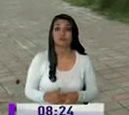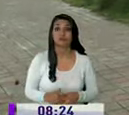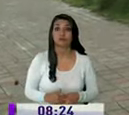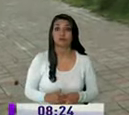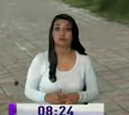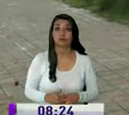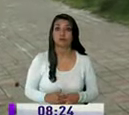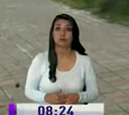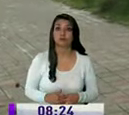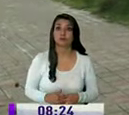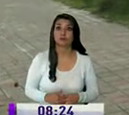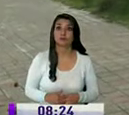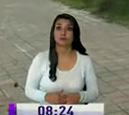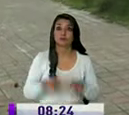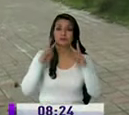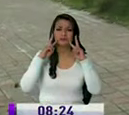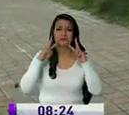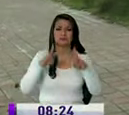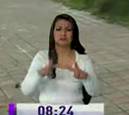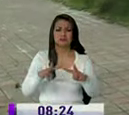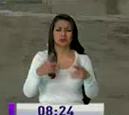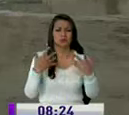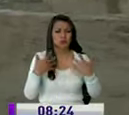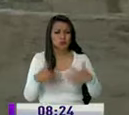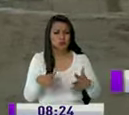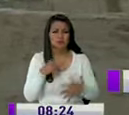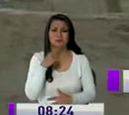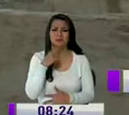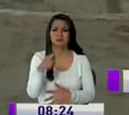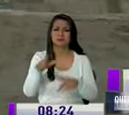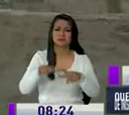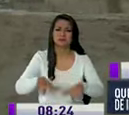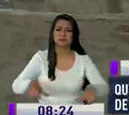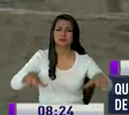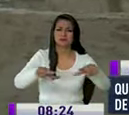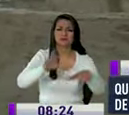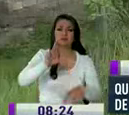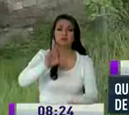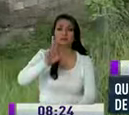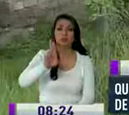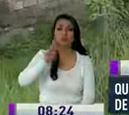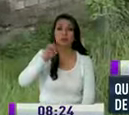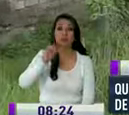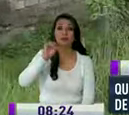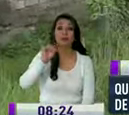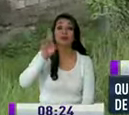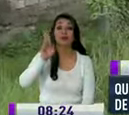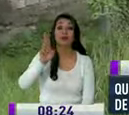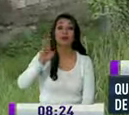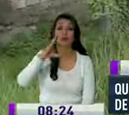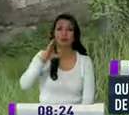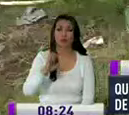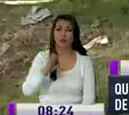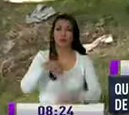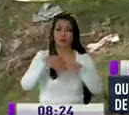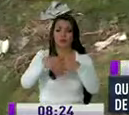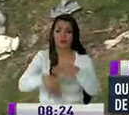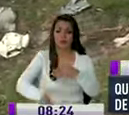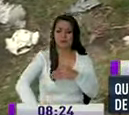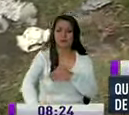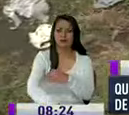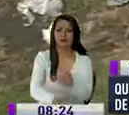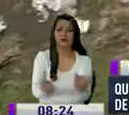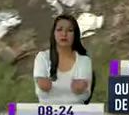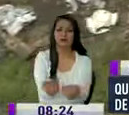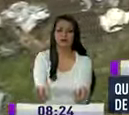de inmediato salta a la vista la precaria condición del sector de Romiuco en ecuatoriana la hierba que rodea la quebrada está crecida y la